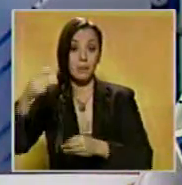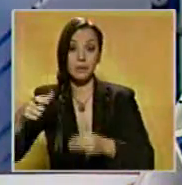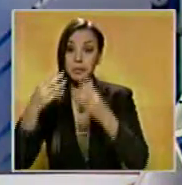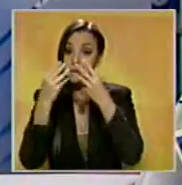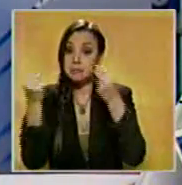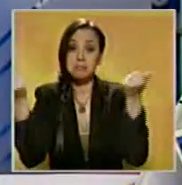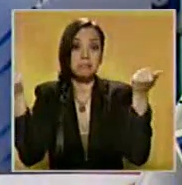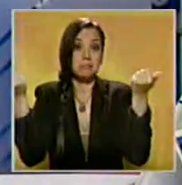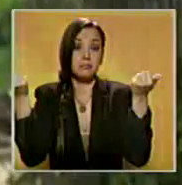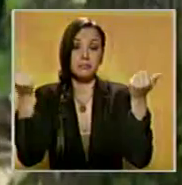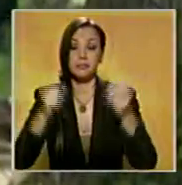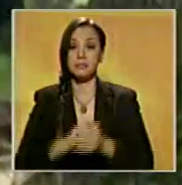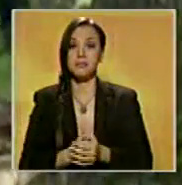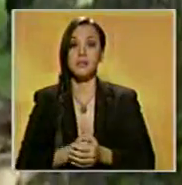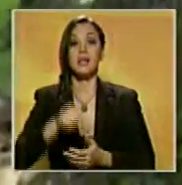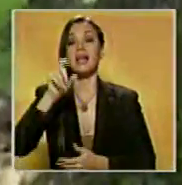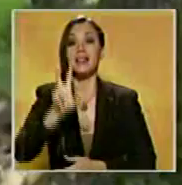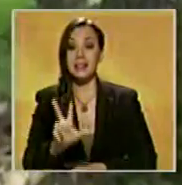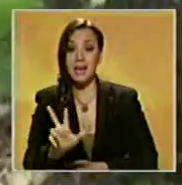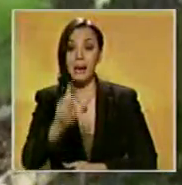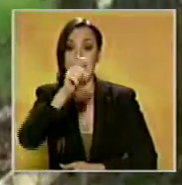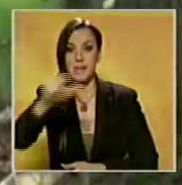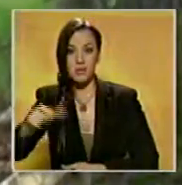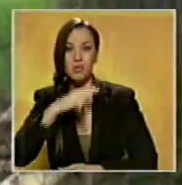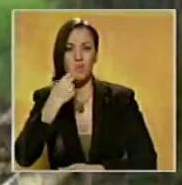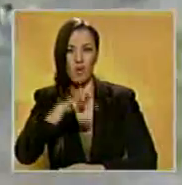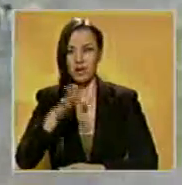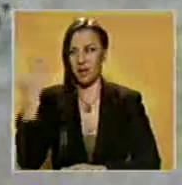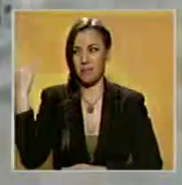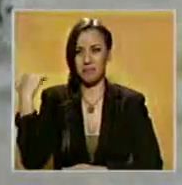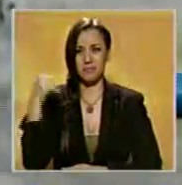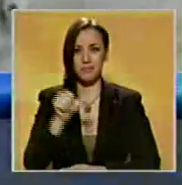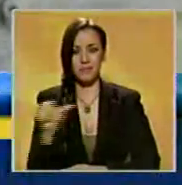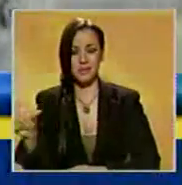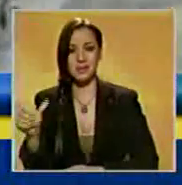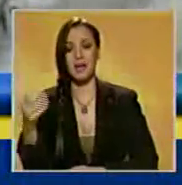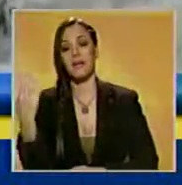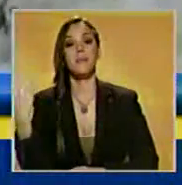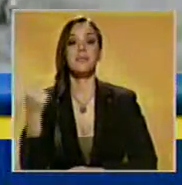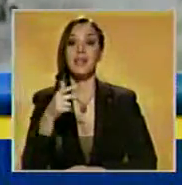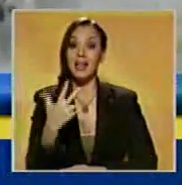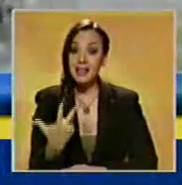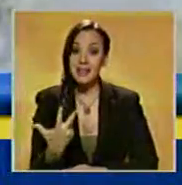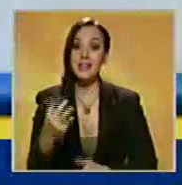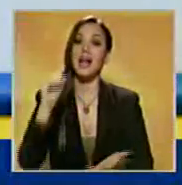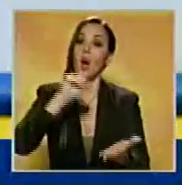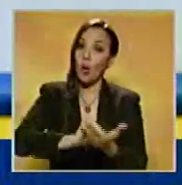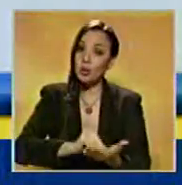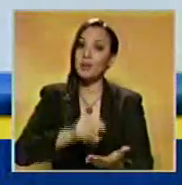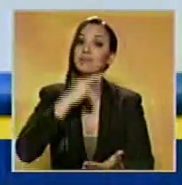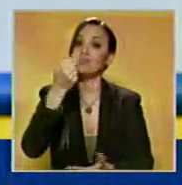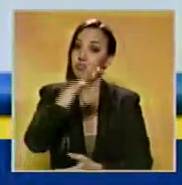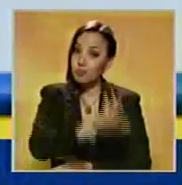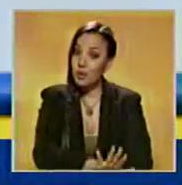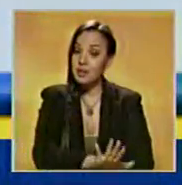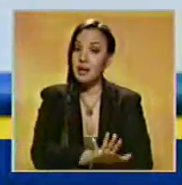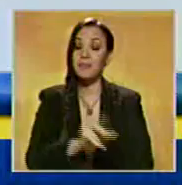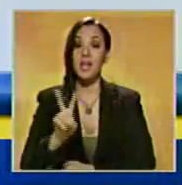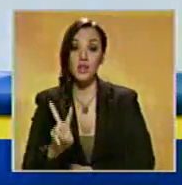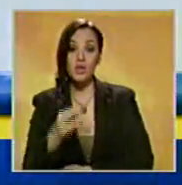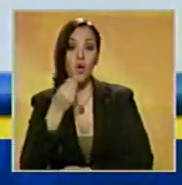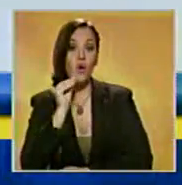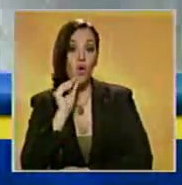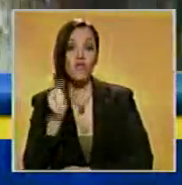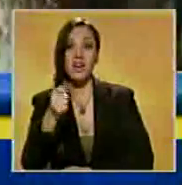desaparecidas. Además de los tres fallecidos el fin de semana, tres nuevas muertes se dieron a conocer por las autoridades. Dos jóvenes de